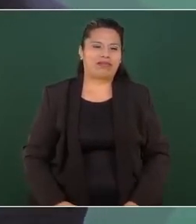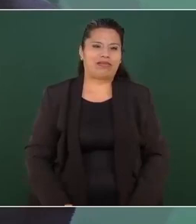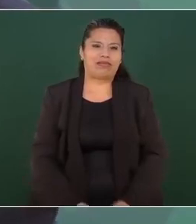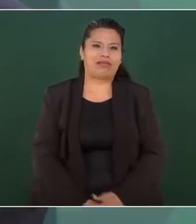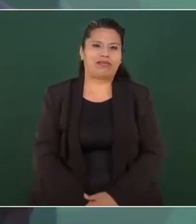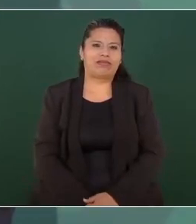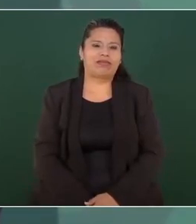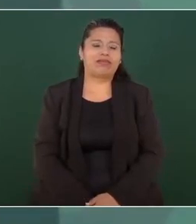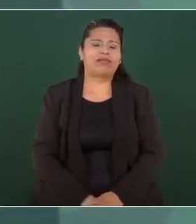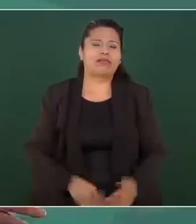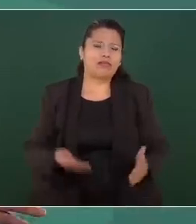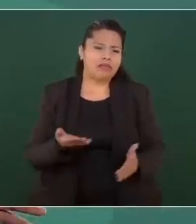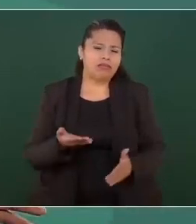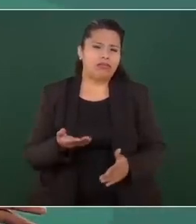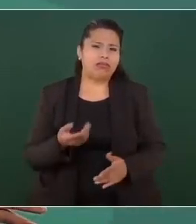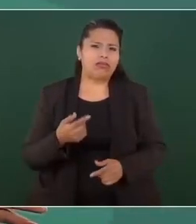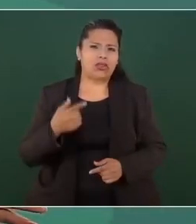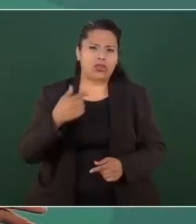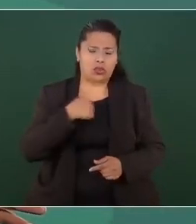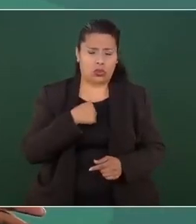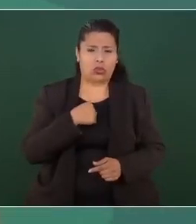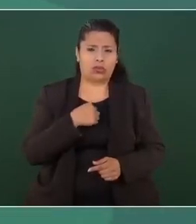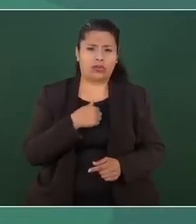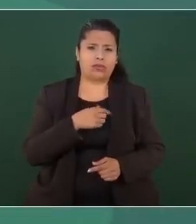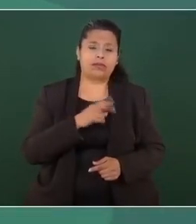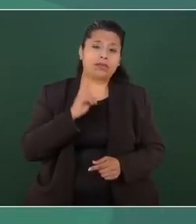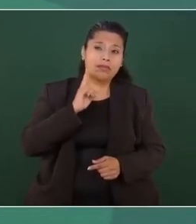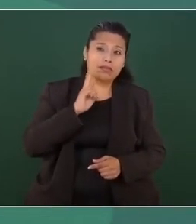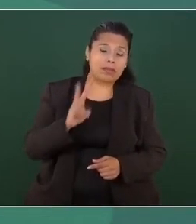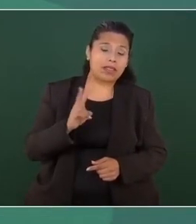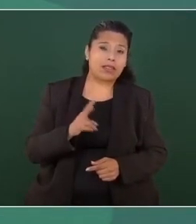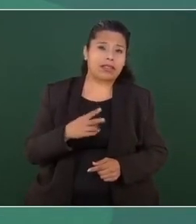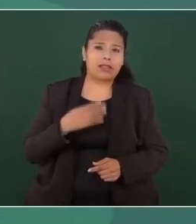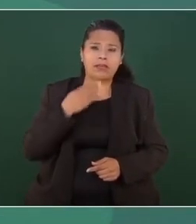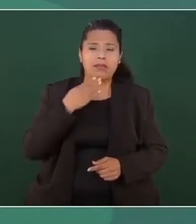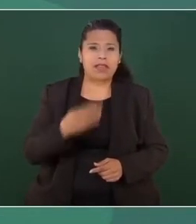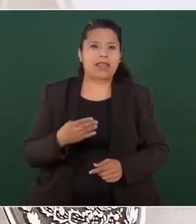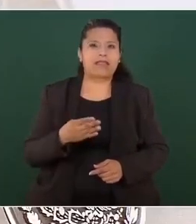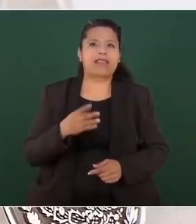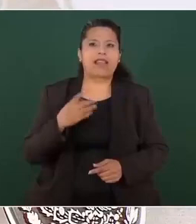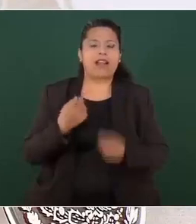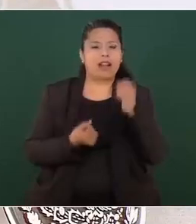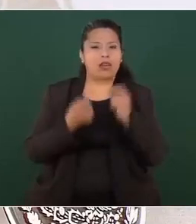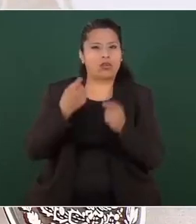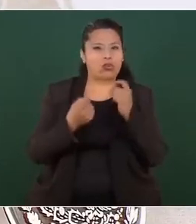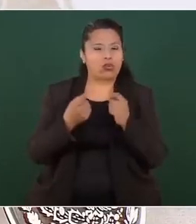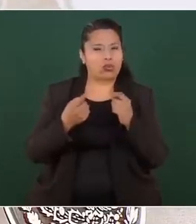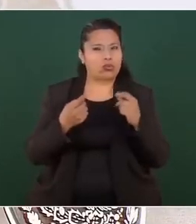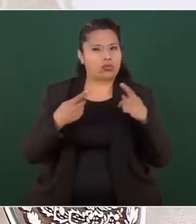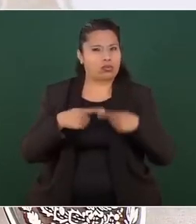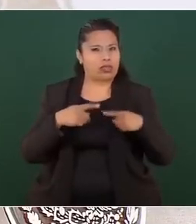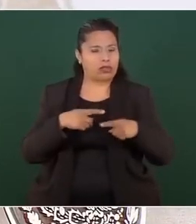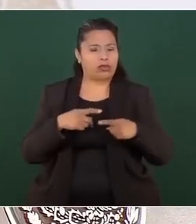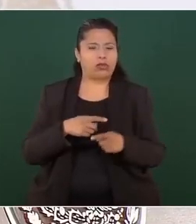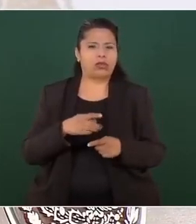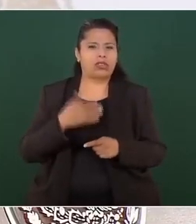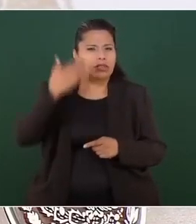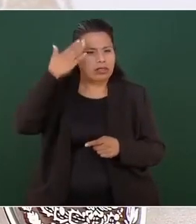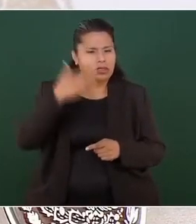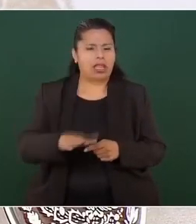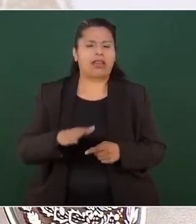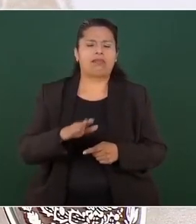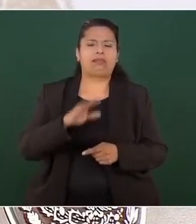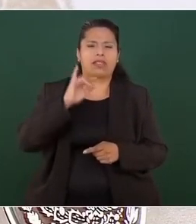qué bien que la mayoría de los legisladores actúan en forma consecuente.